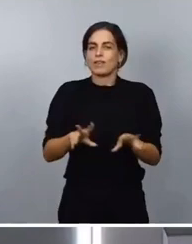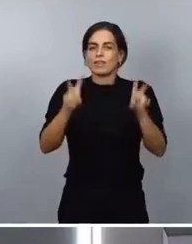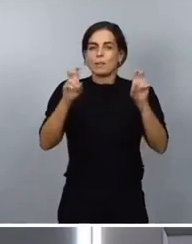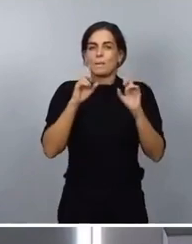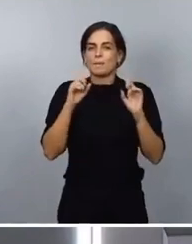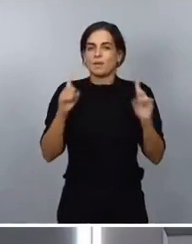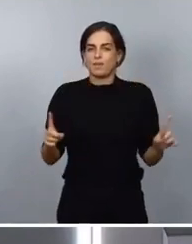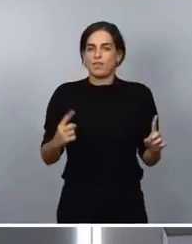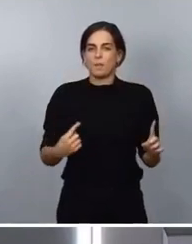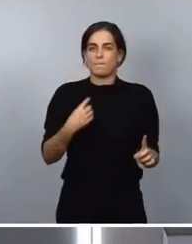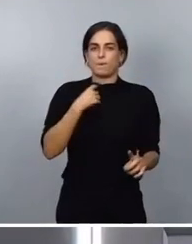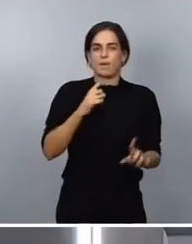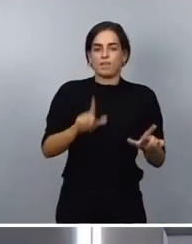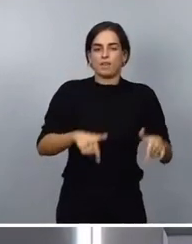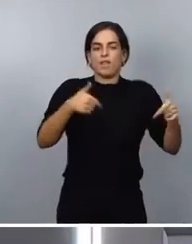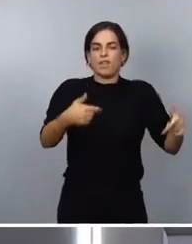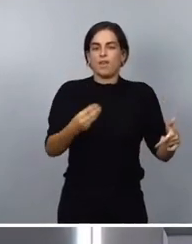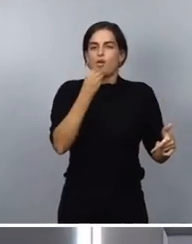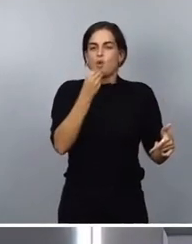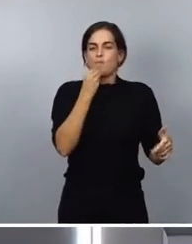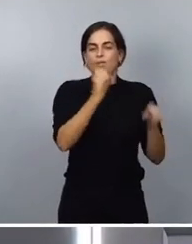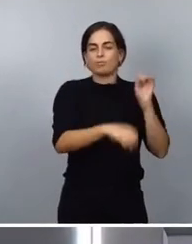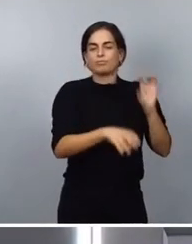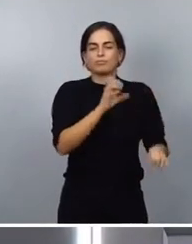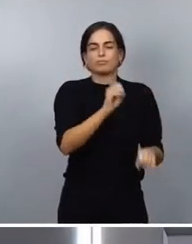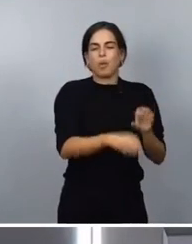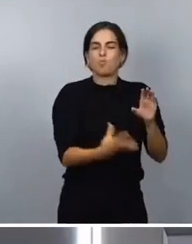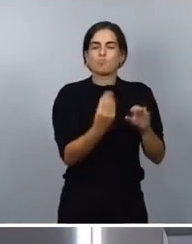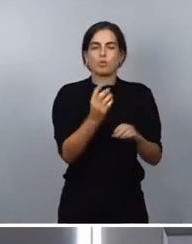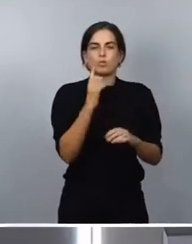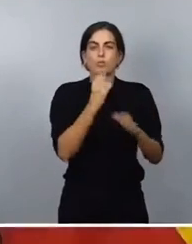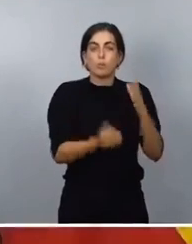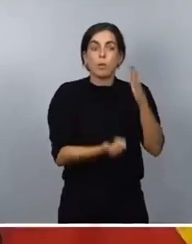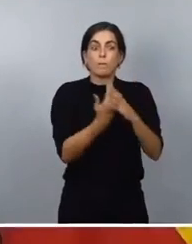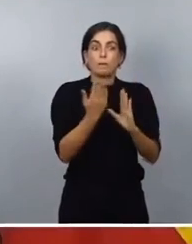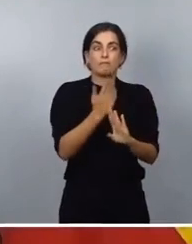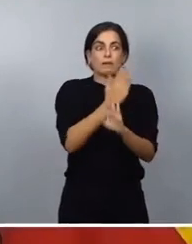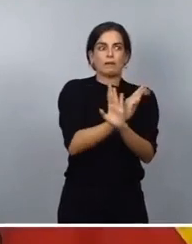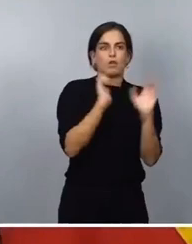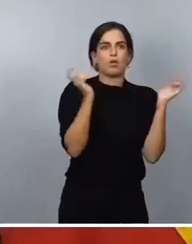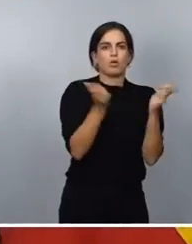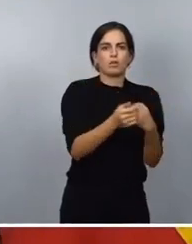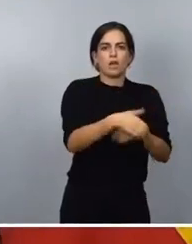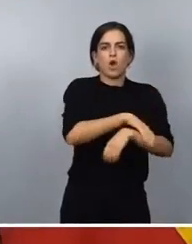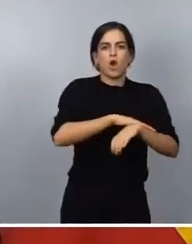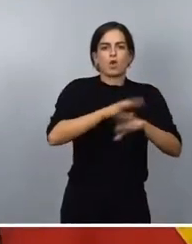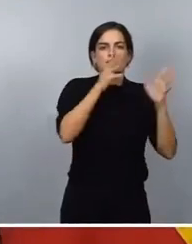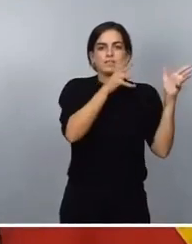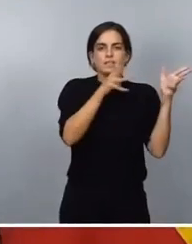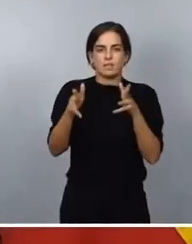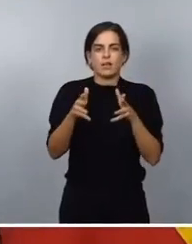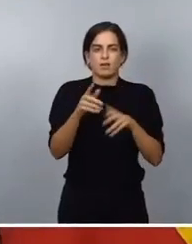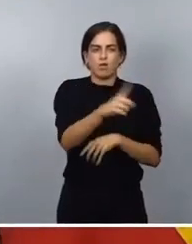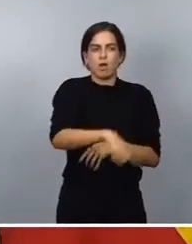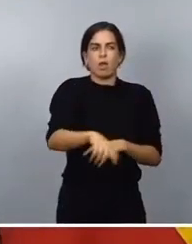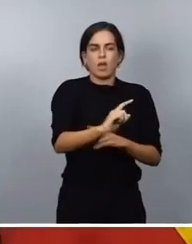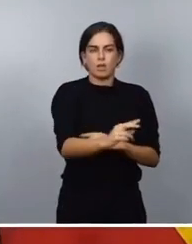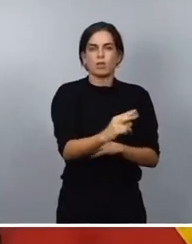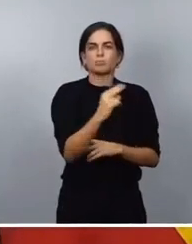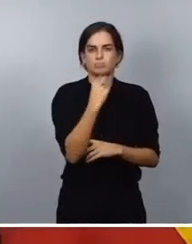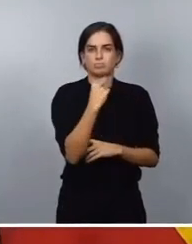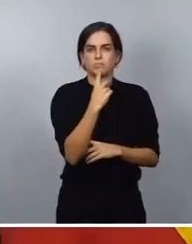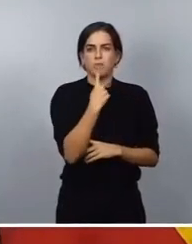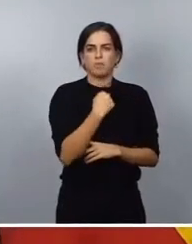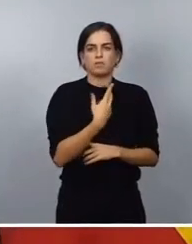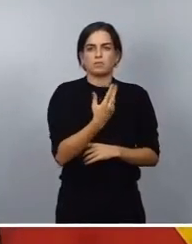alimentario, al cual esta mañana en su reunión el Consejo de Ministros ha dado visto bueno. Para encuadrar